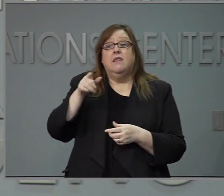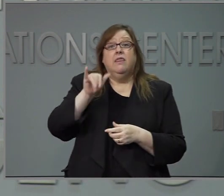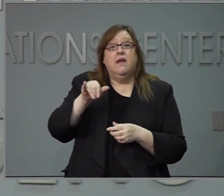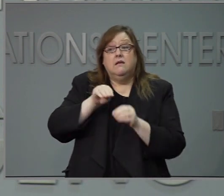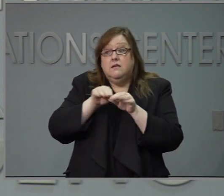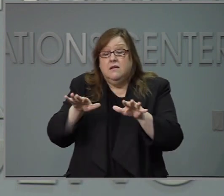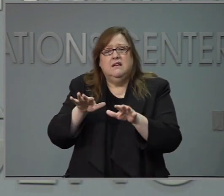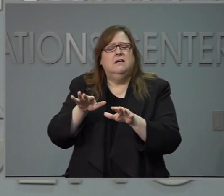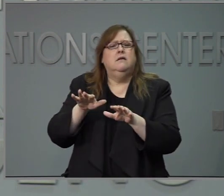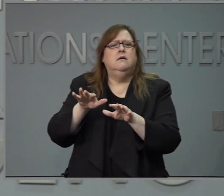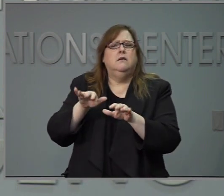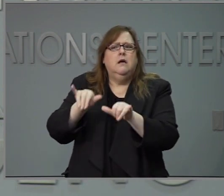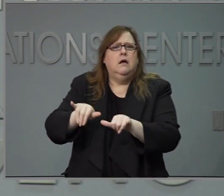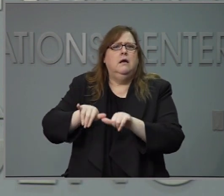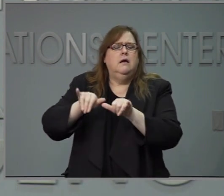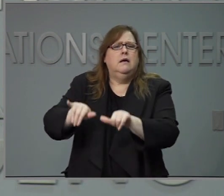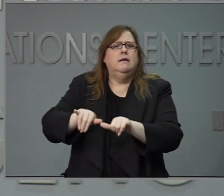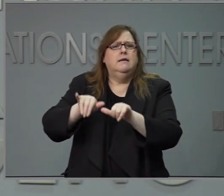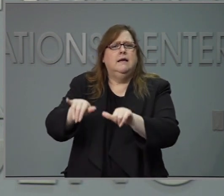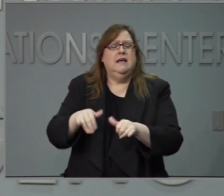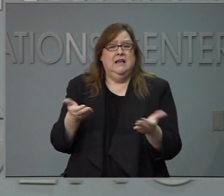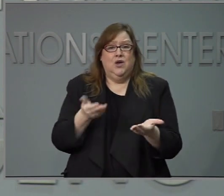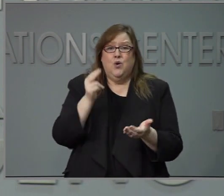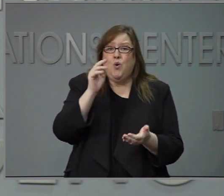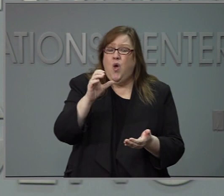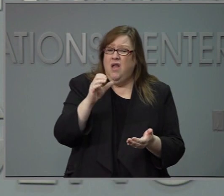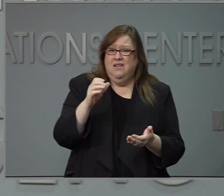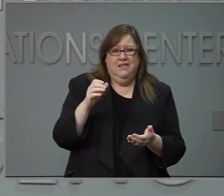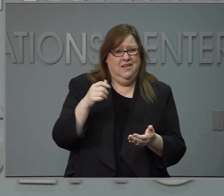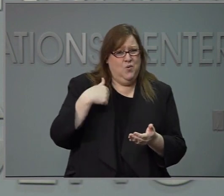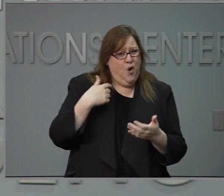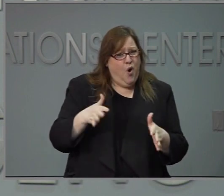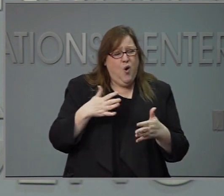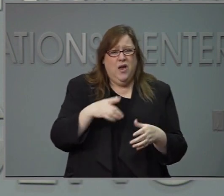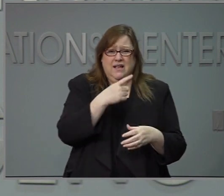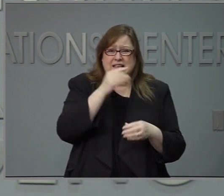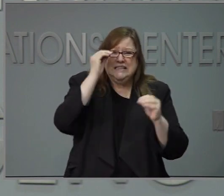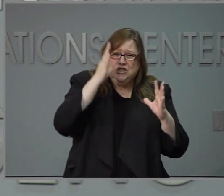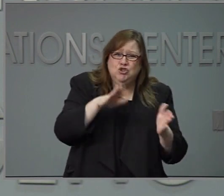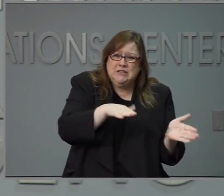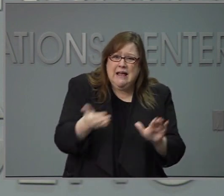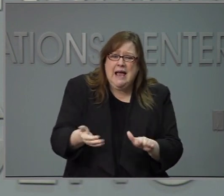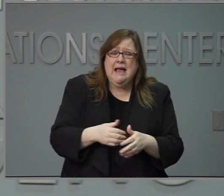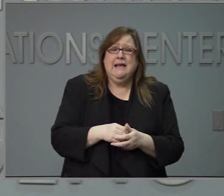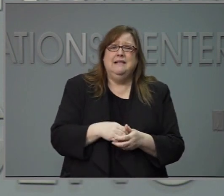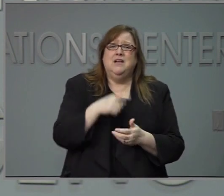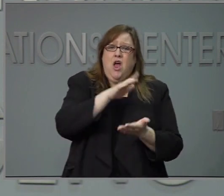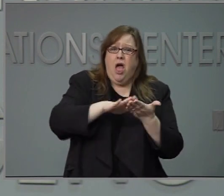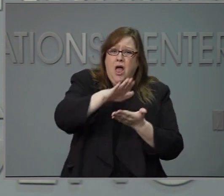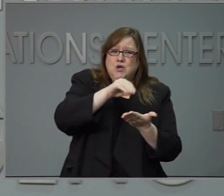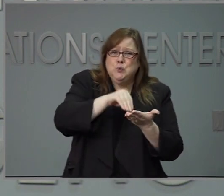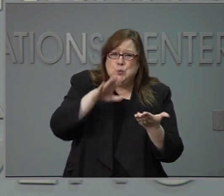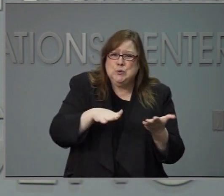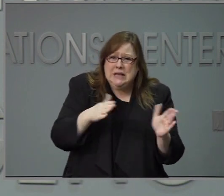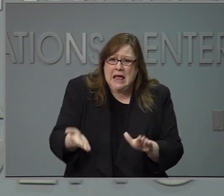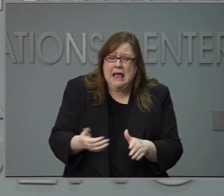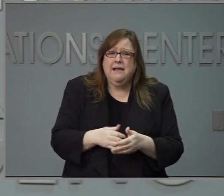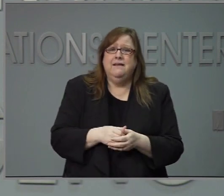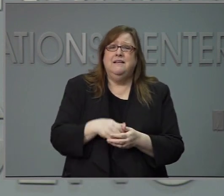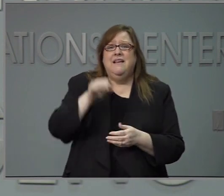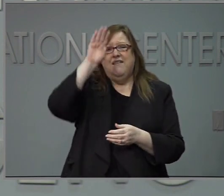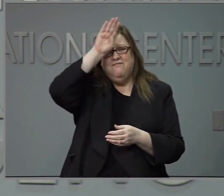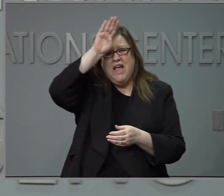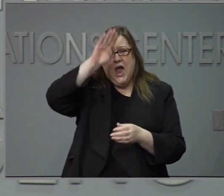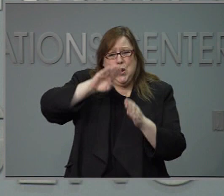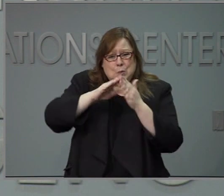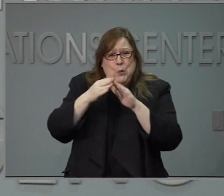bomberos y muchos otros por esta cruel enfermedad. Nuestro enfoque metódico para liberar